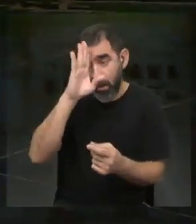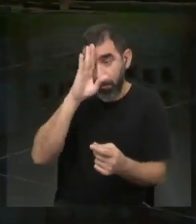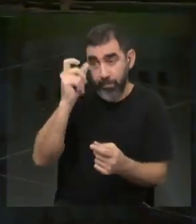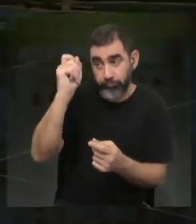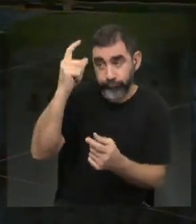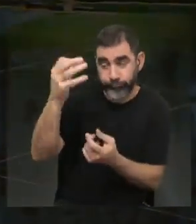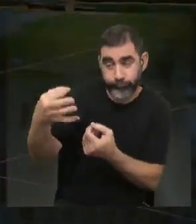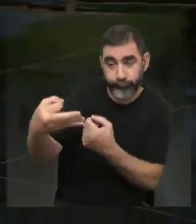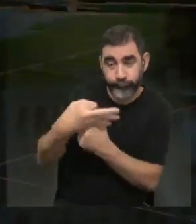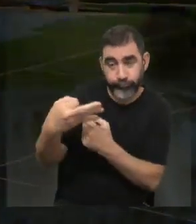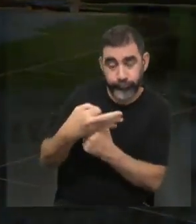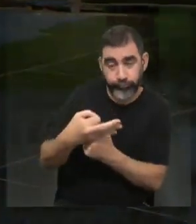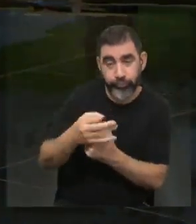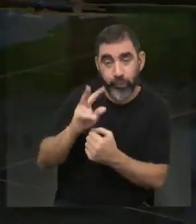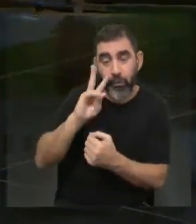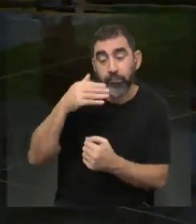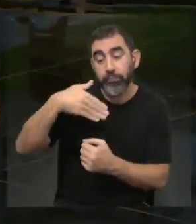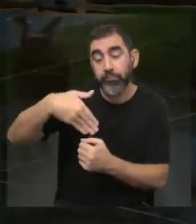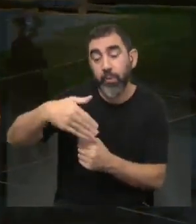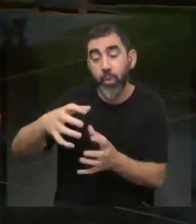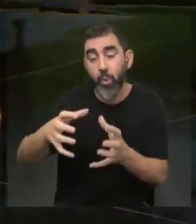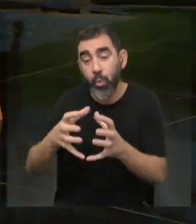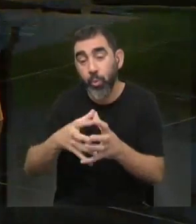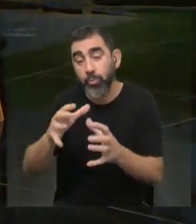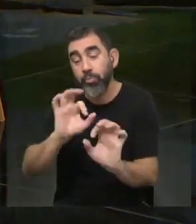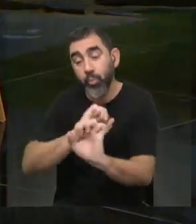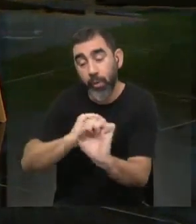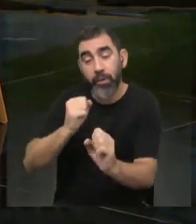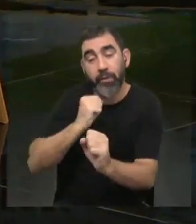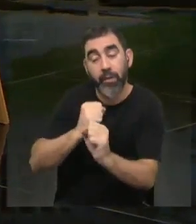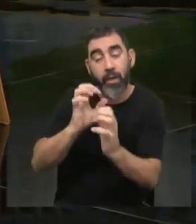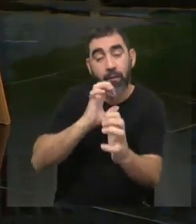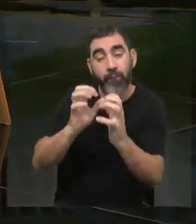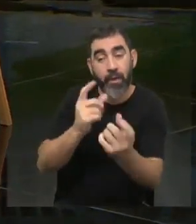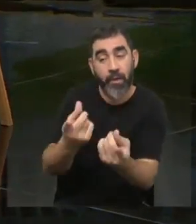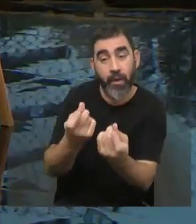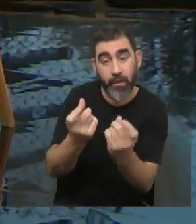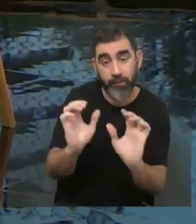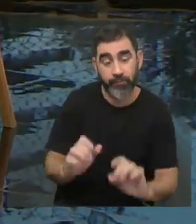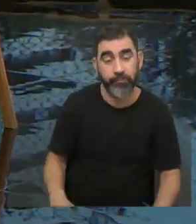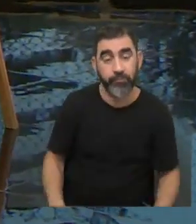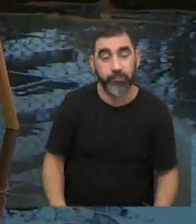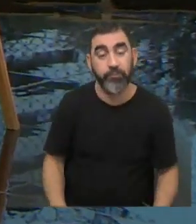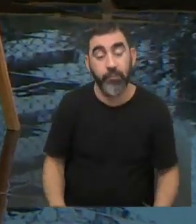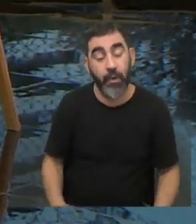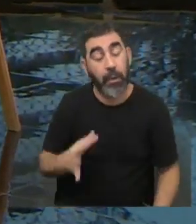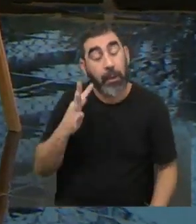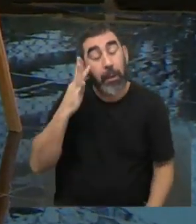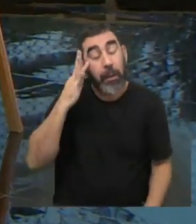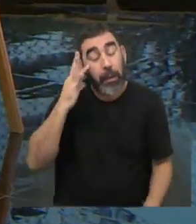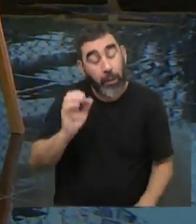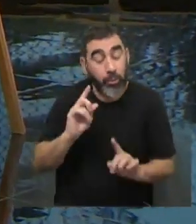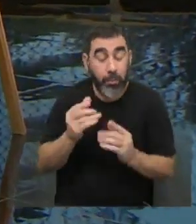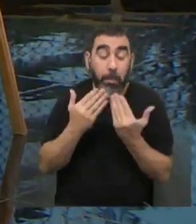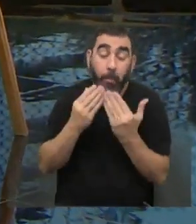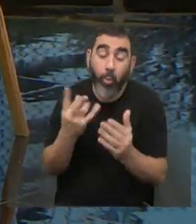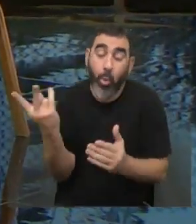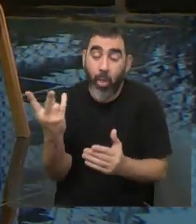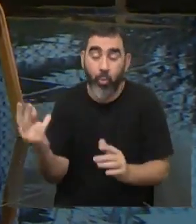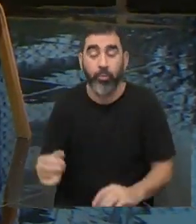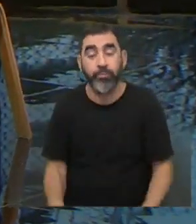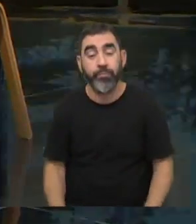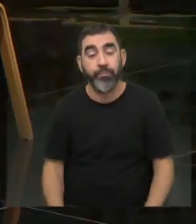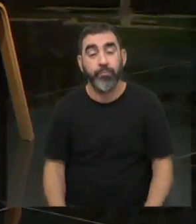quienes se especializan, verán cuáles son los sectores, en este caso energéticos, que están demandando más. Y me da la impresión, y a las dos les pregunto en base a su recorrido,